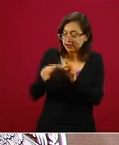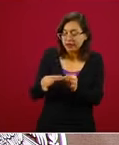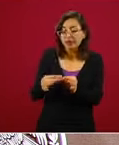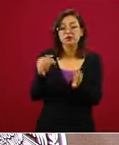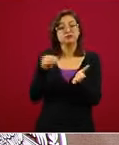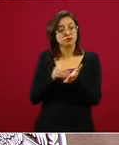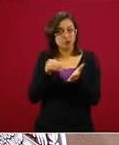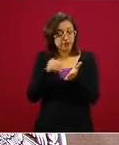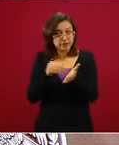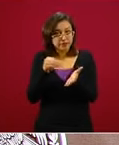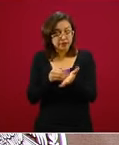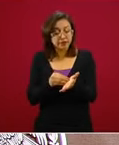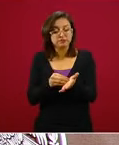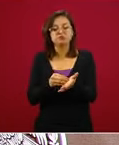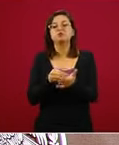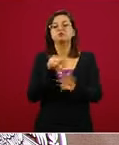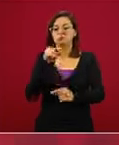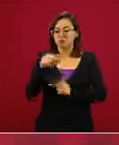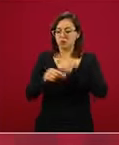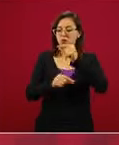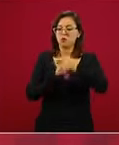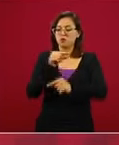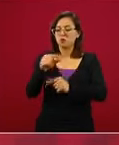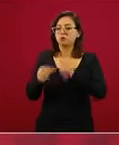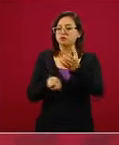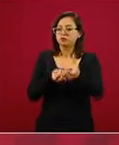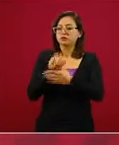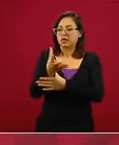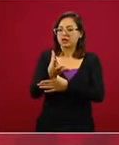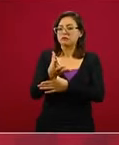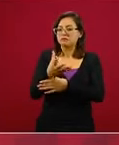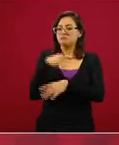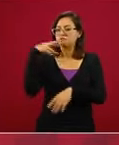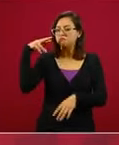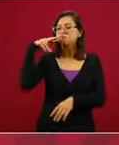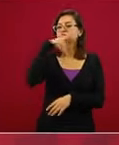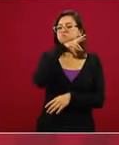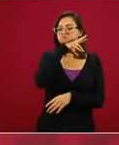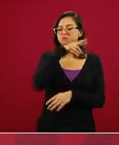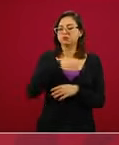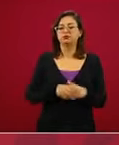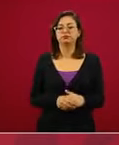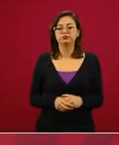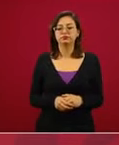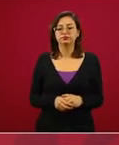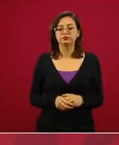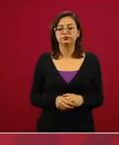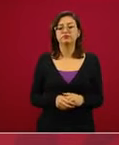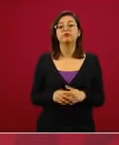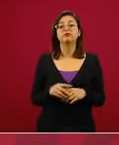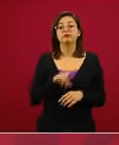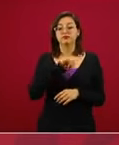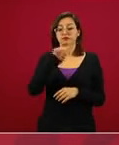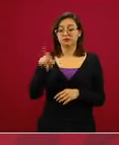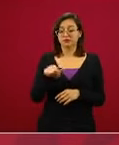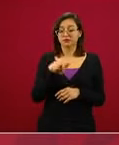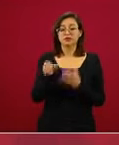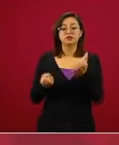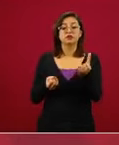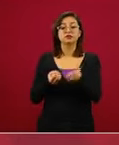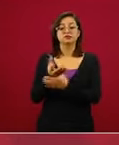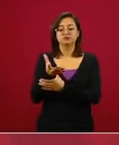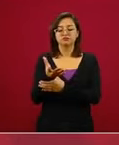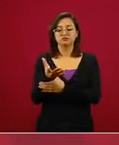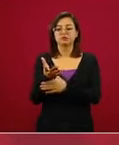también en posibilidades de salir más rápido y ante esa salida entonces seguramente podremos tener